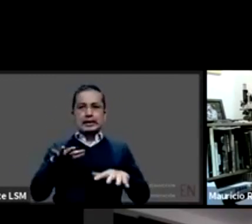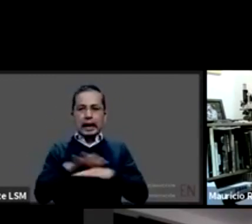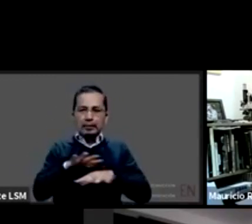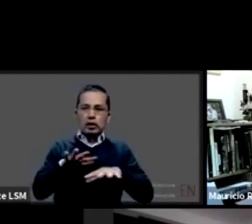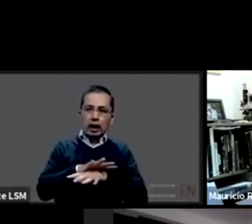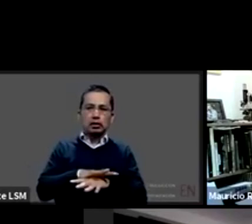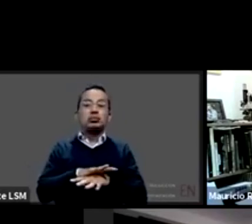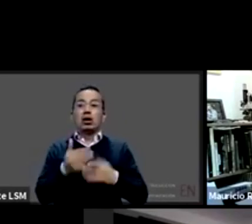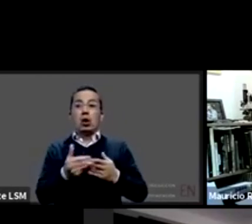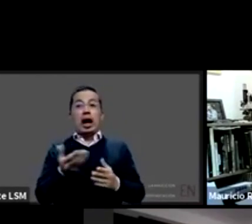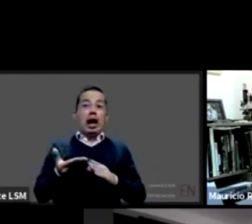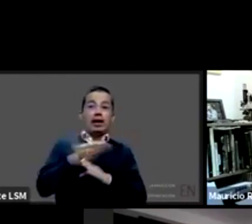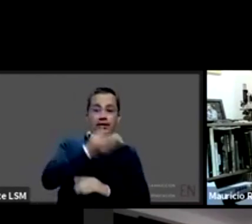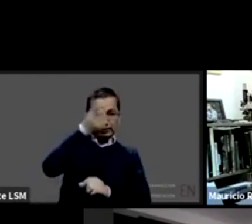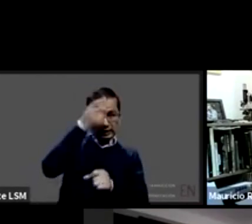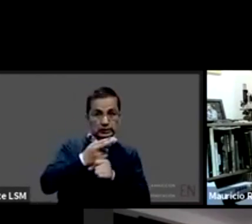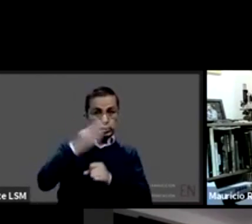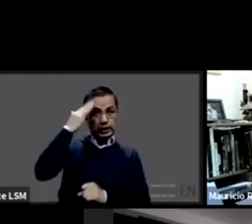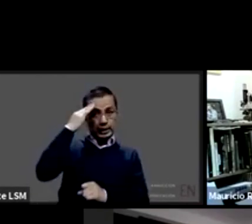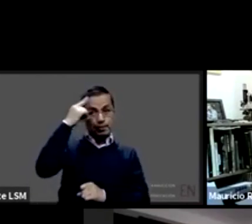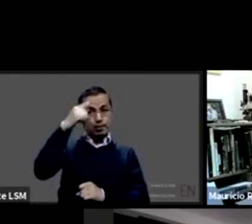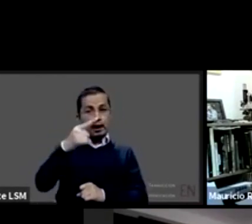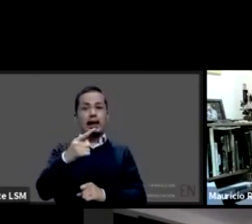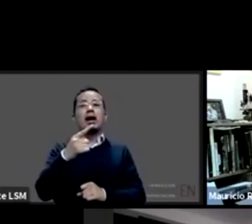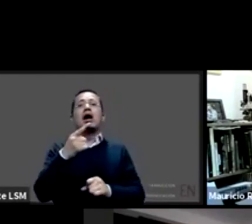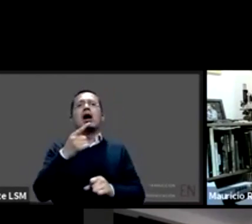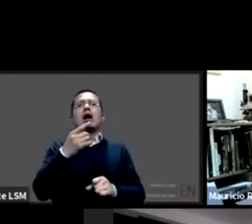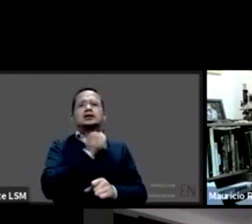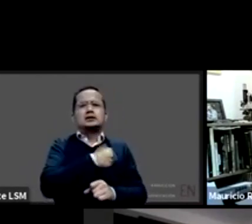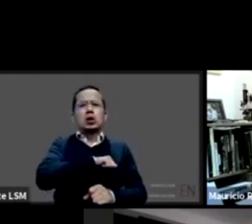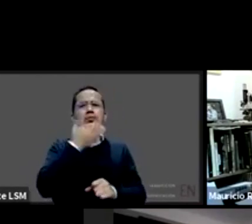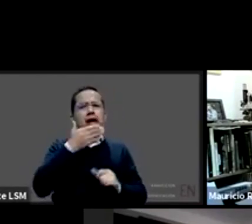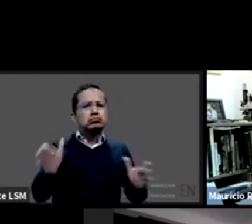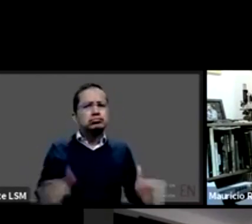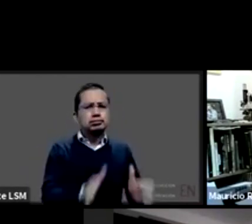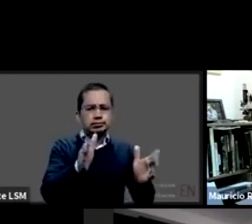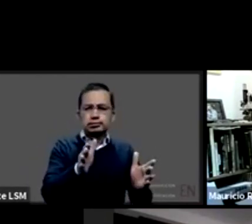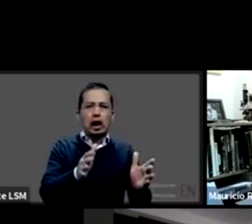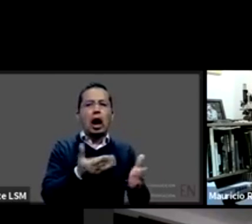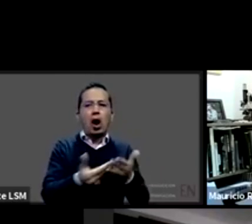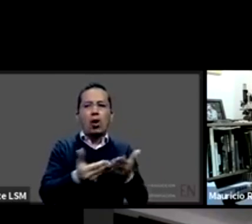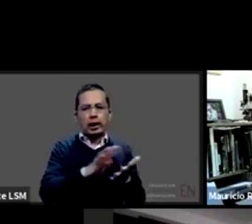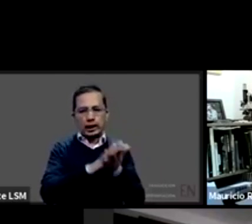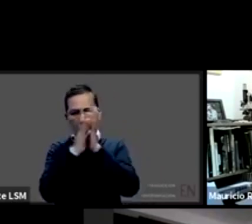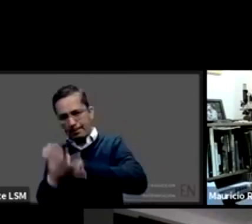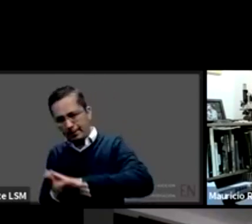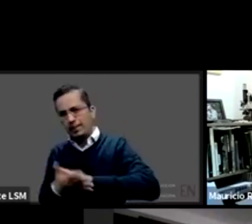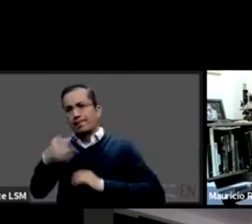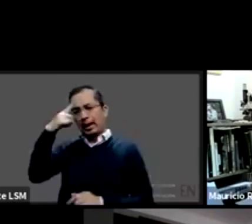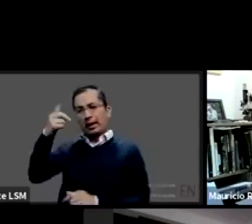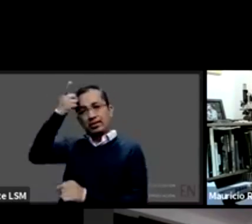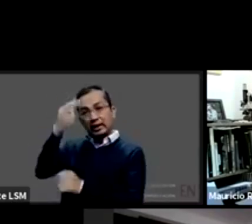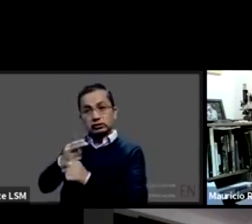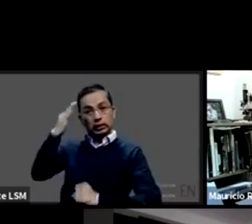general de promoción de la salud a la dirección general de políticas de salud pública de buscar las necesidades de diferentes políticas